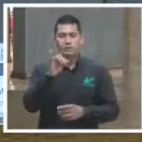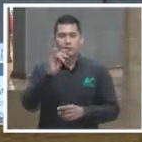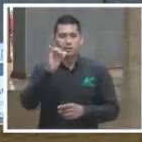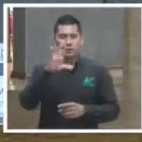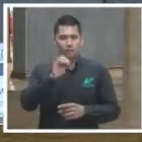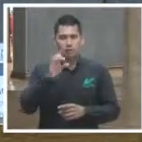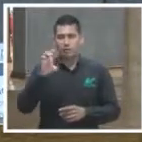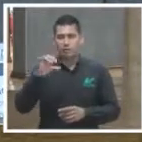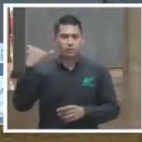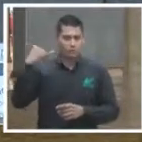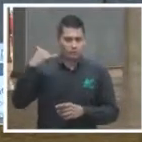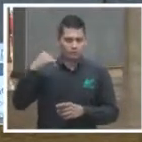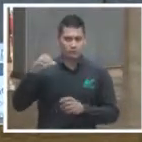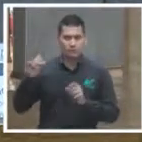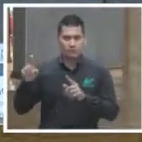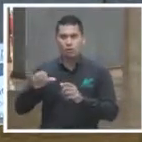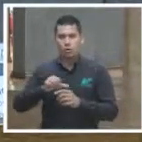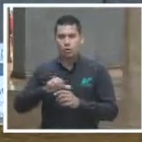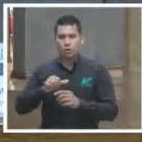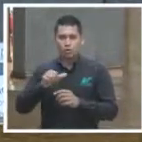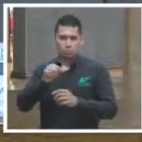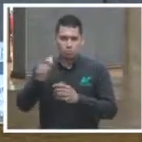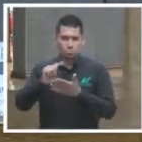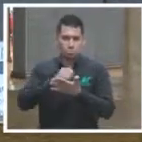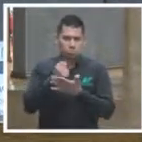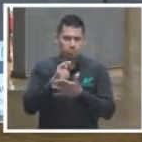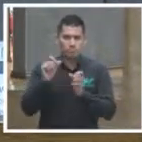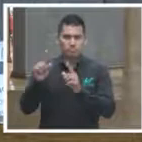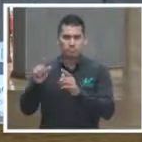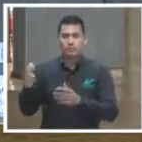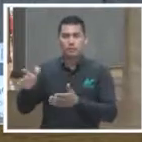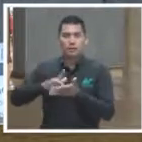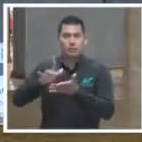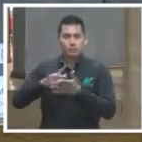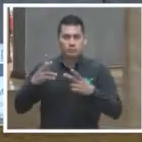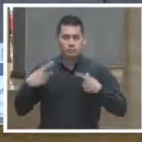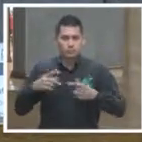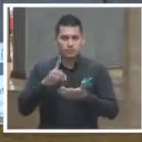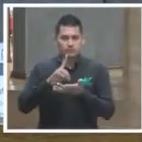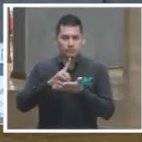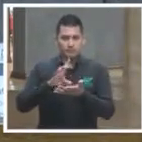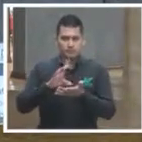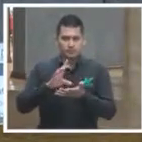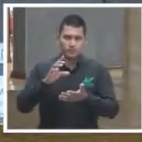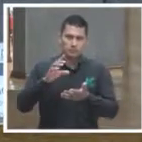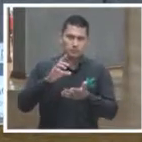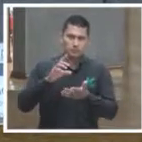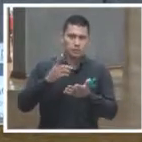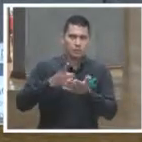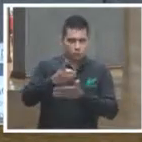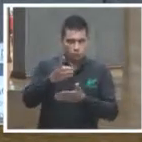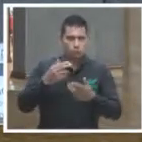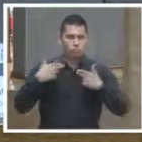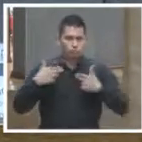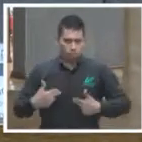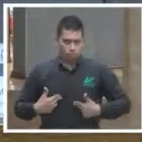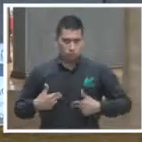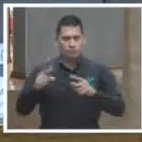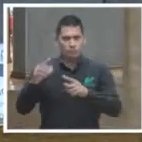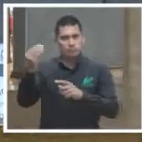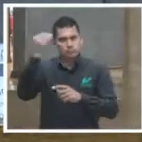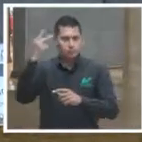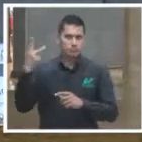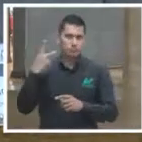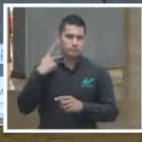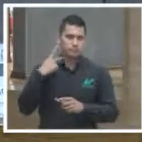Torreón. Es integrante de los consejos directivos de Ciudadanos en Apoyo de los Derechos Humanos y de la Asociación Mexicana de Ciencia Política, así como de